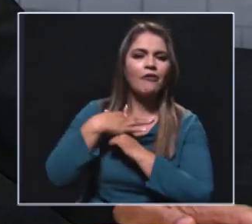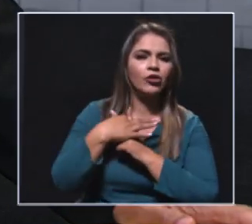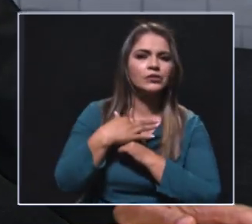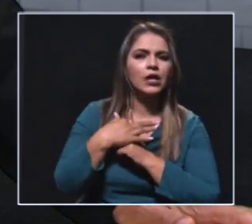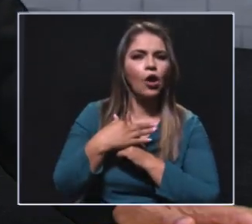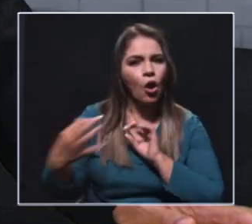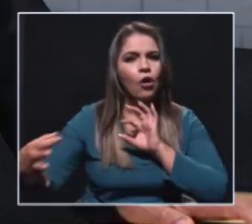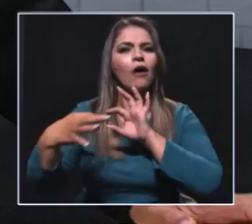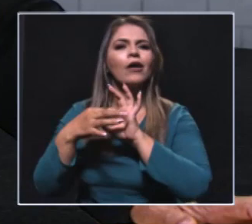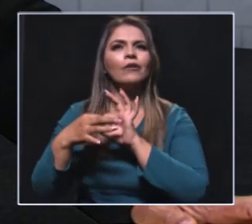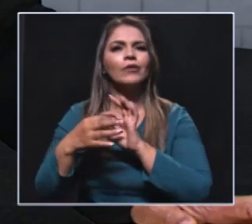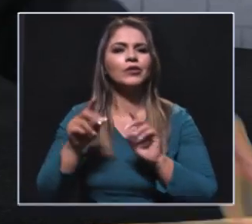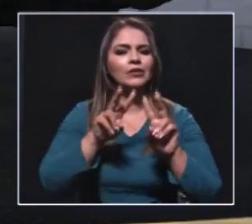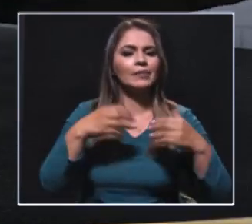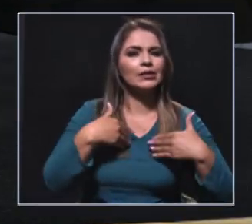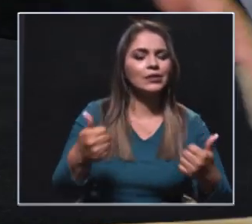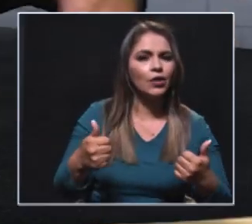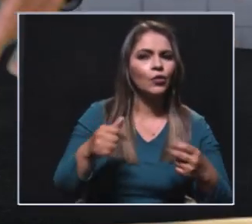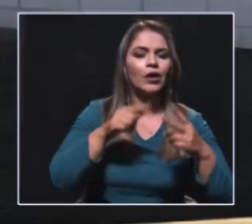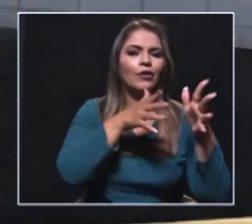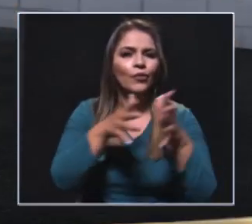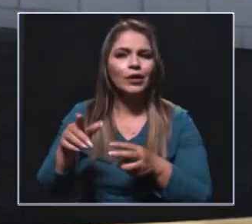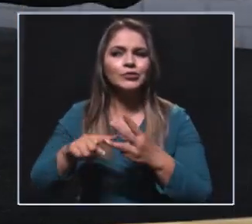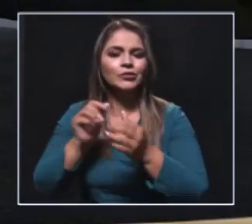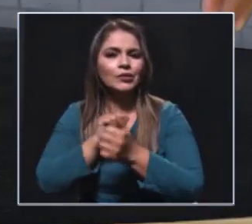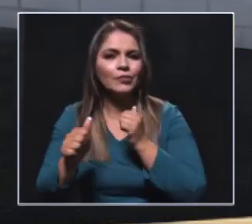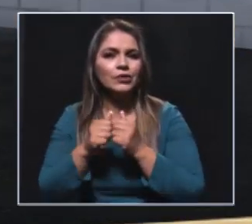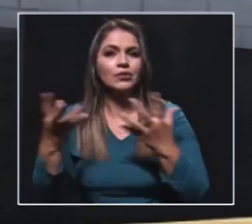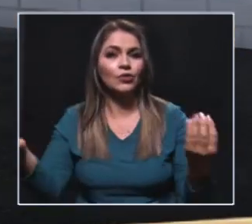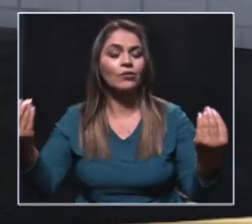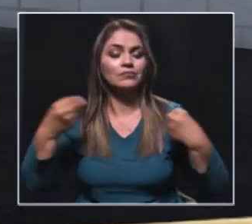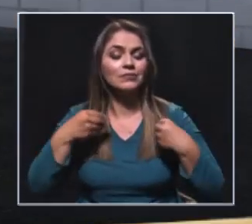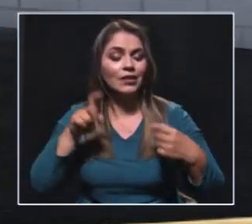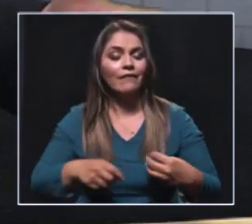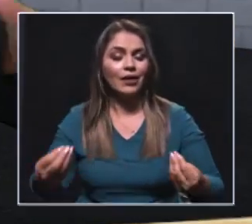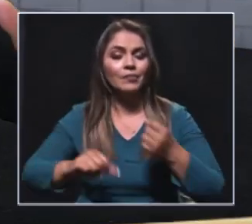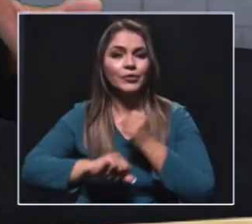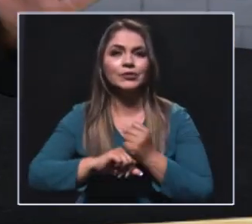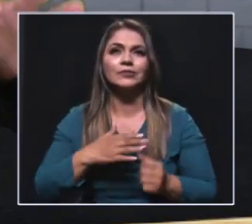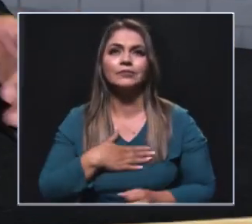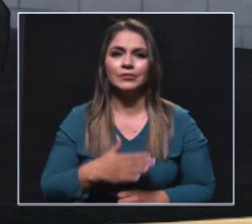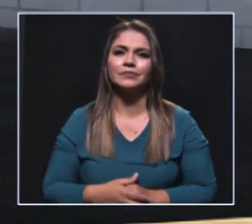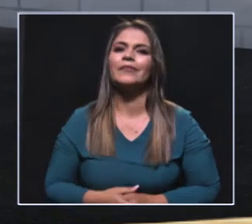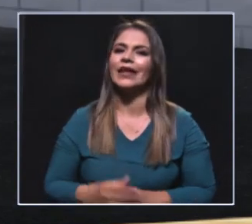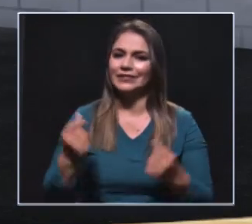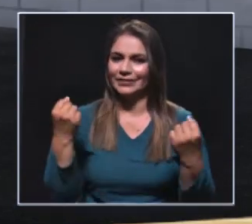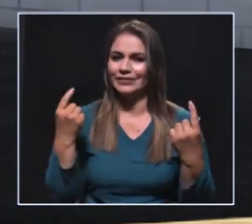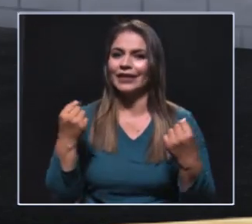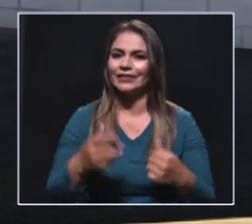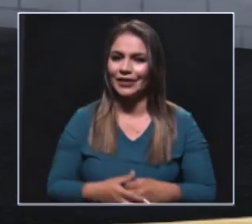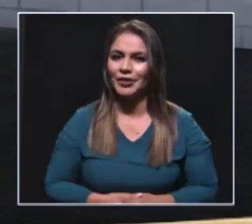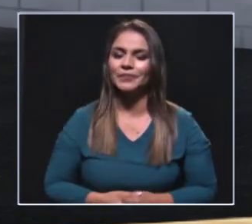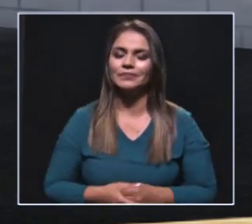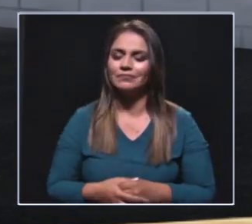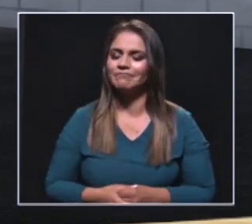acuerdo, una ordenanza o una ley en salud, la afecta en educación, en deporte, en recreación, en lo que usted quiera, y han entendido que tienen que ser